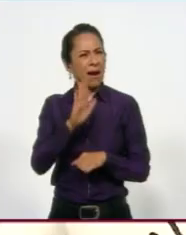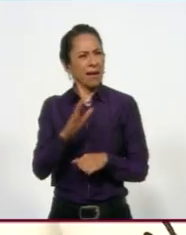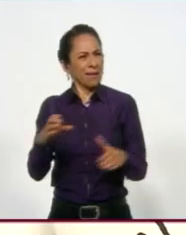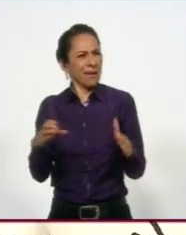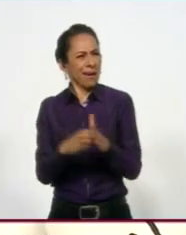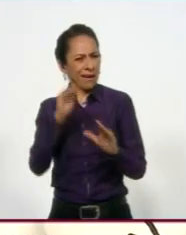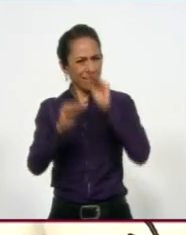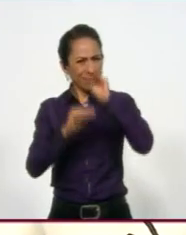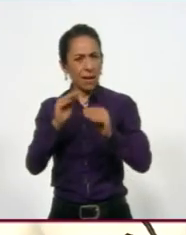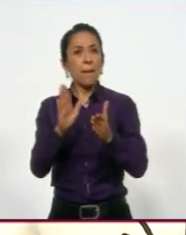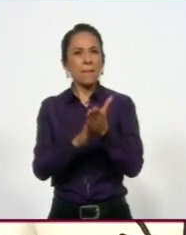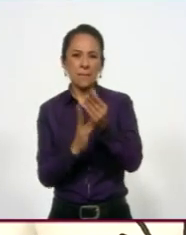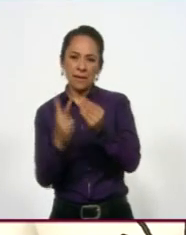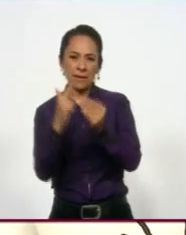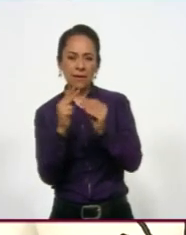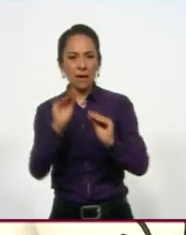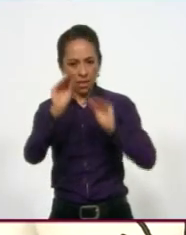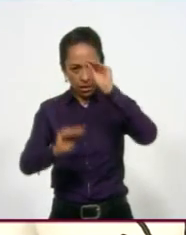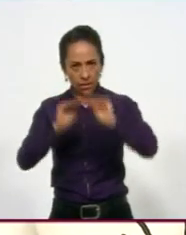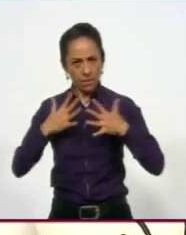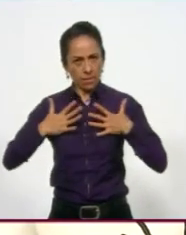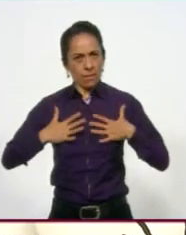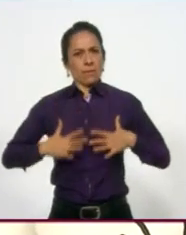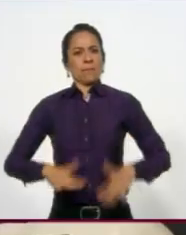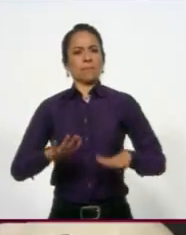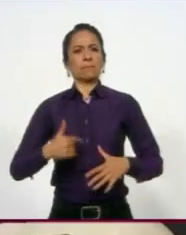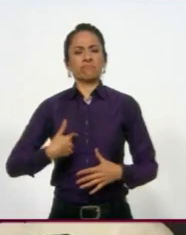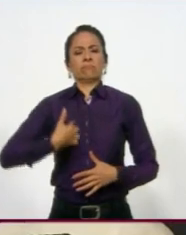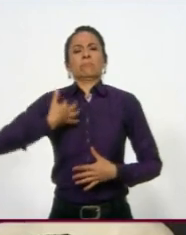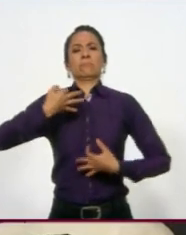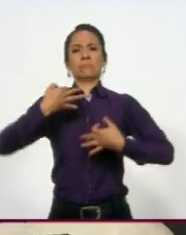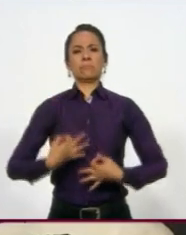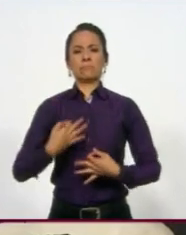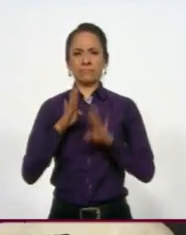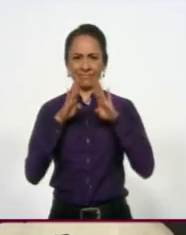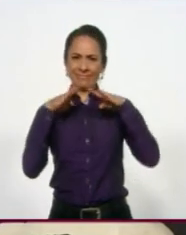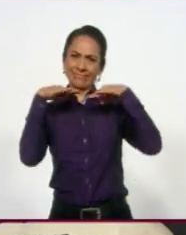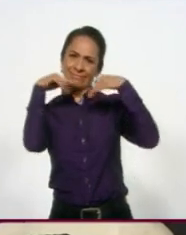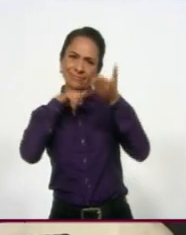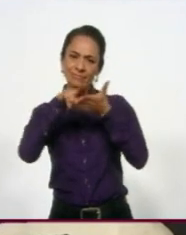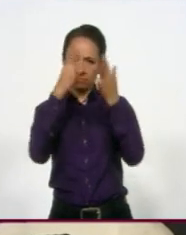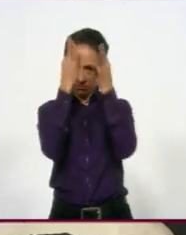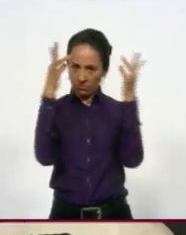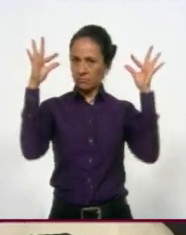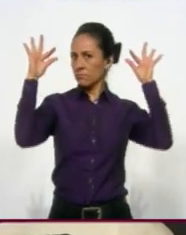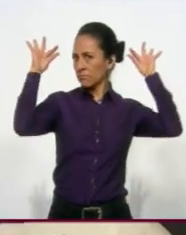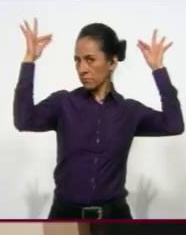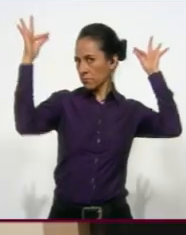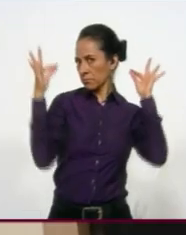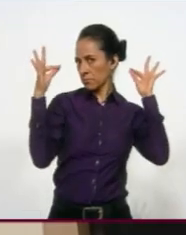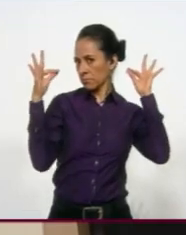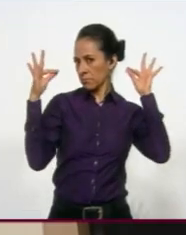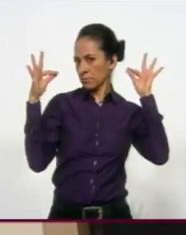papel picado de colores encendidos la vistiera, expone erguida su sonrisa negra bajo el caparazón de su sombrero, solo que no es